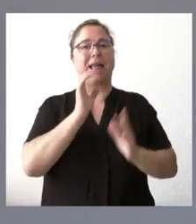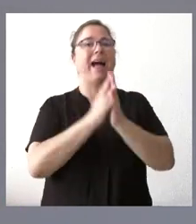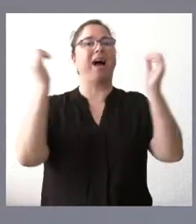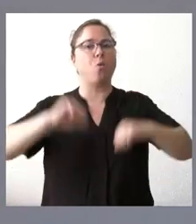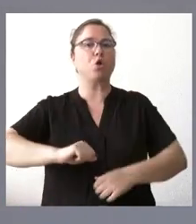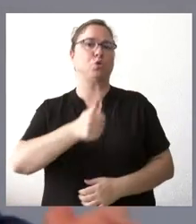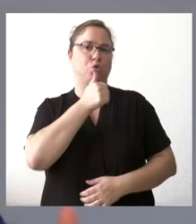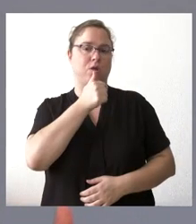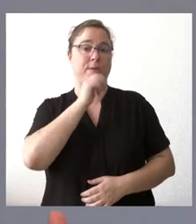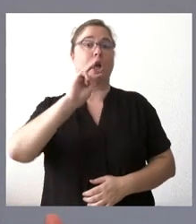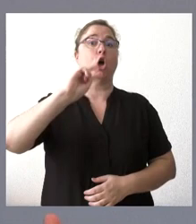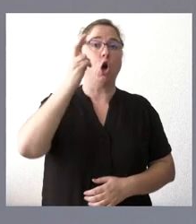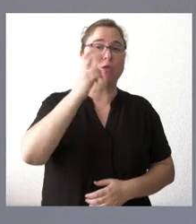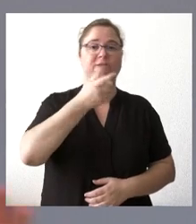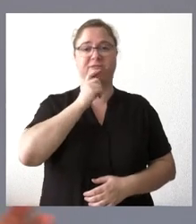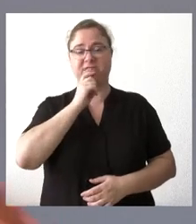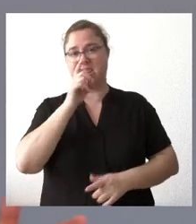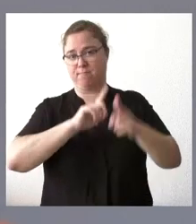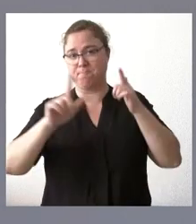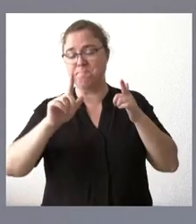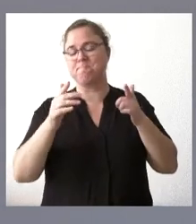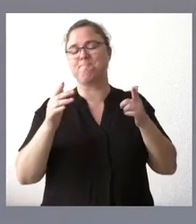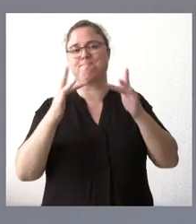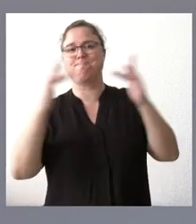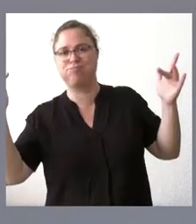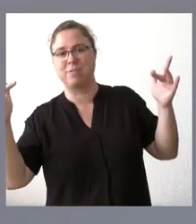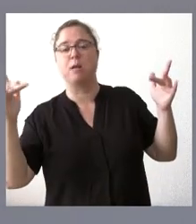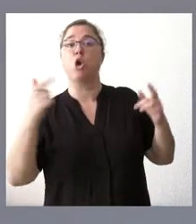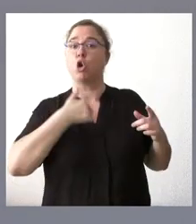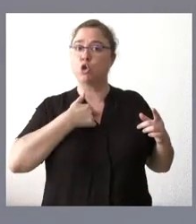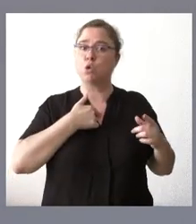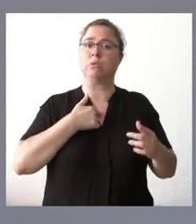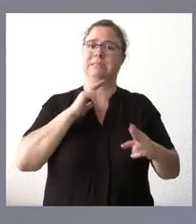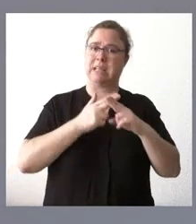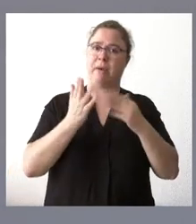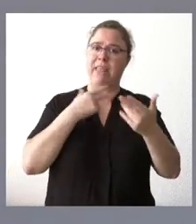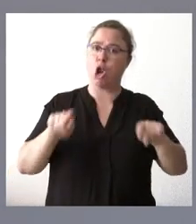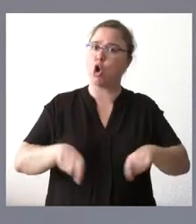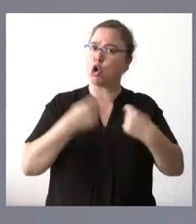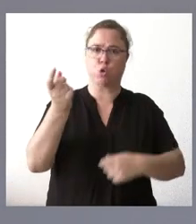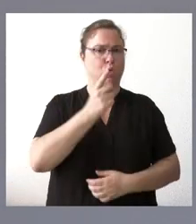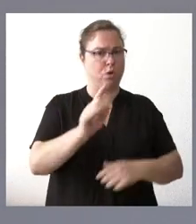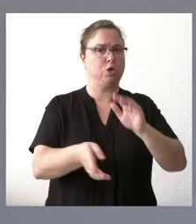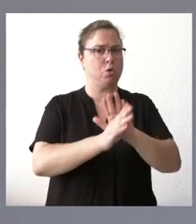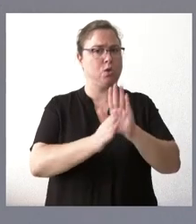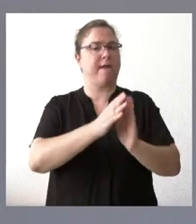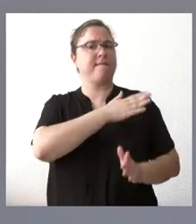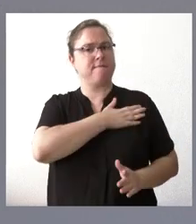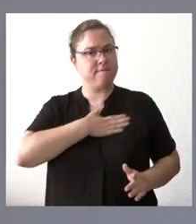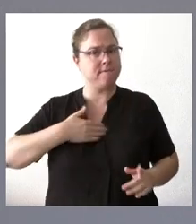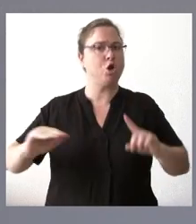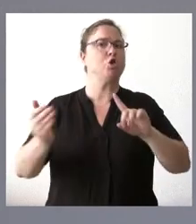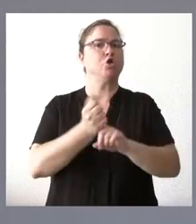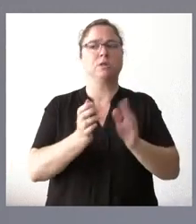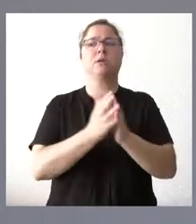y que en otros estamos más alejados pero que por nuestra parte no se ha roto el diálogo ni la capacidad de interlocución y seguimos por tanto con voluntad de alcanzar